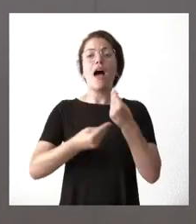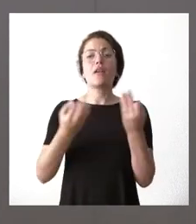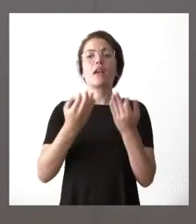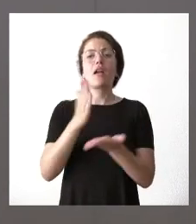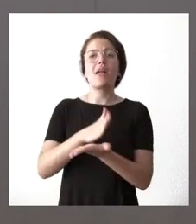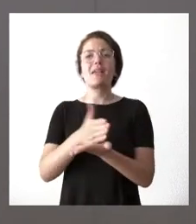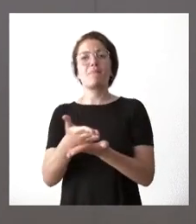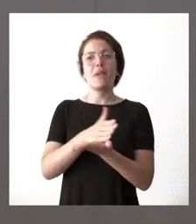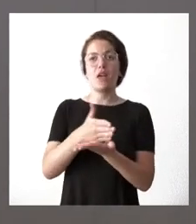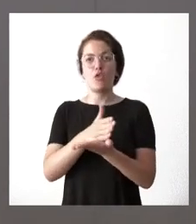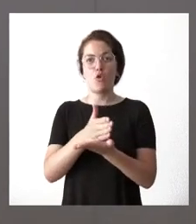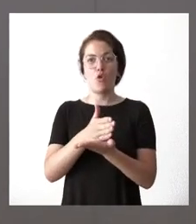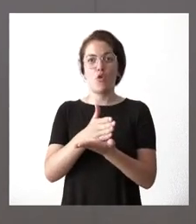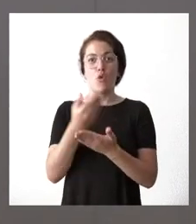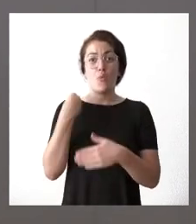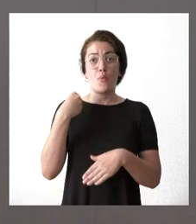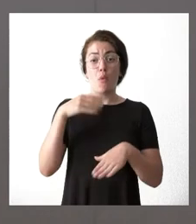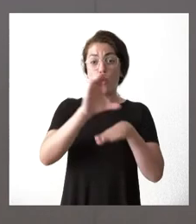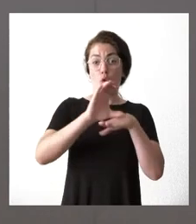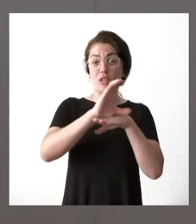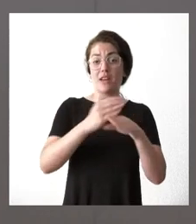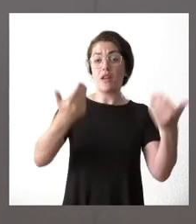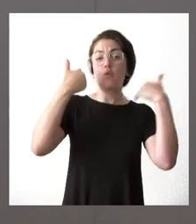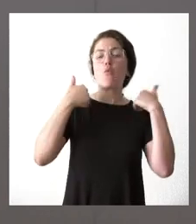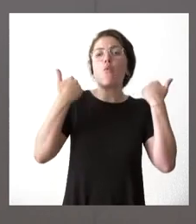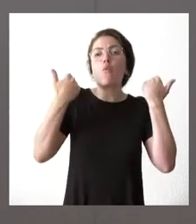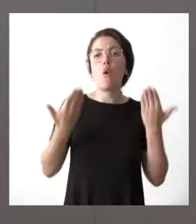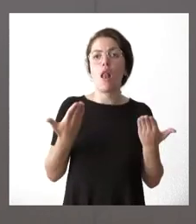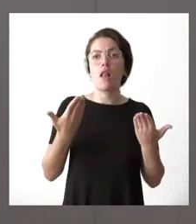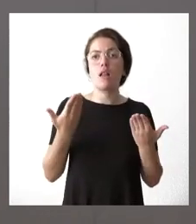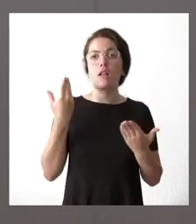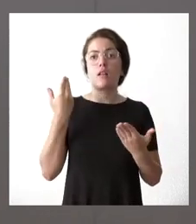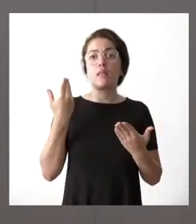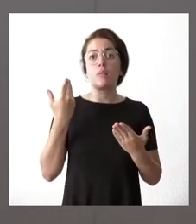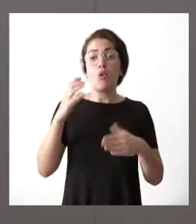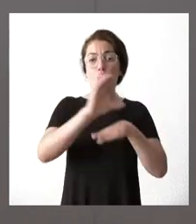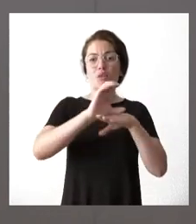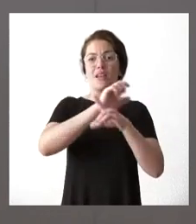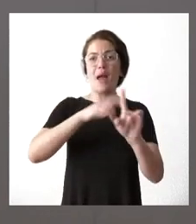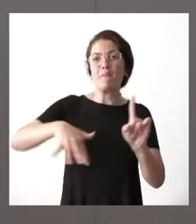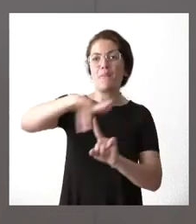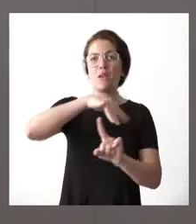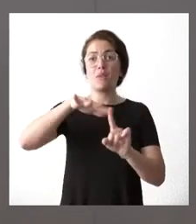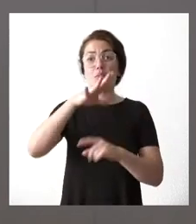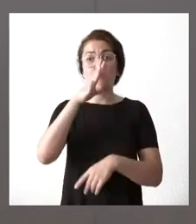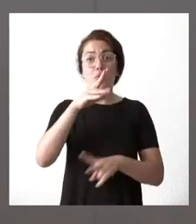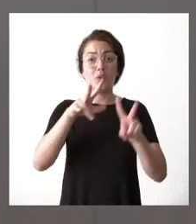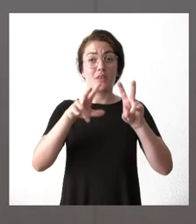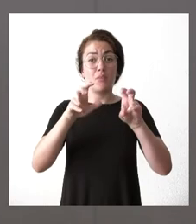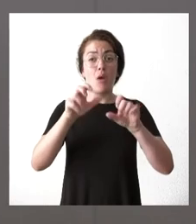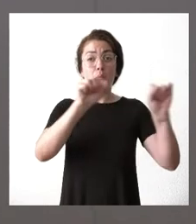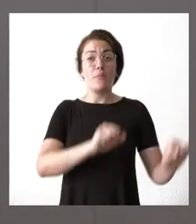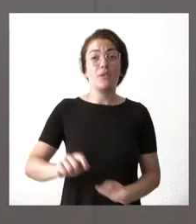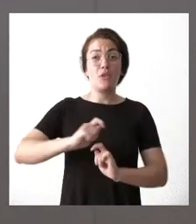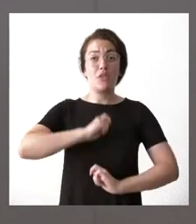la Consejería competente en la gestión del 112 que es la Consejería de Medio Ambiente por sus competencias en materia de protección civil o la Consejería